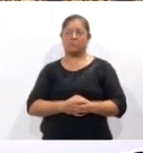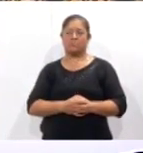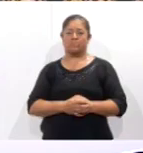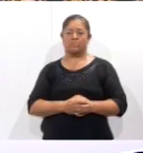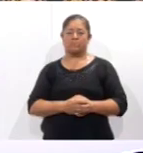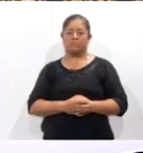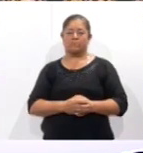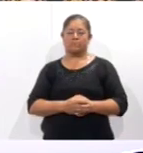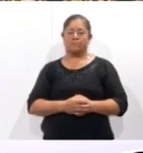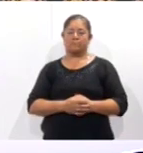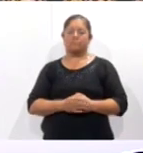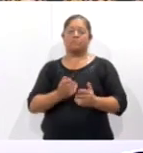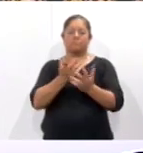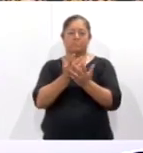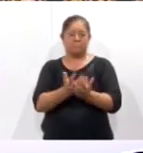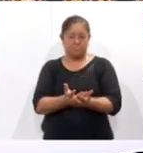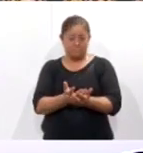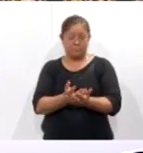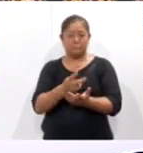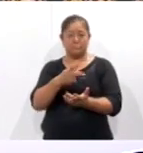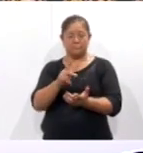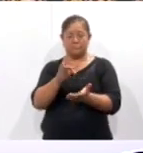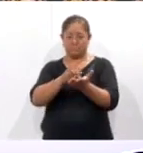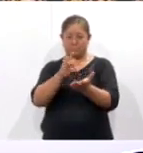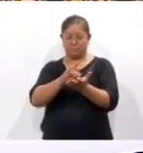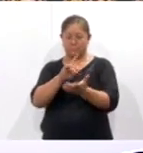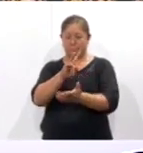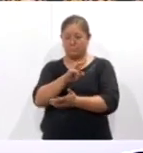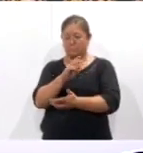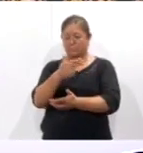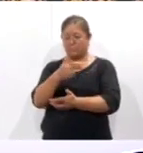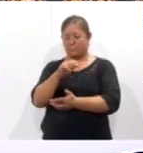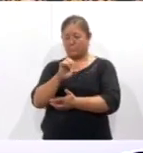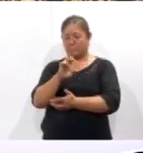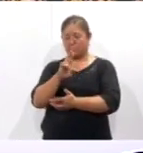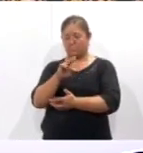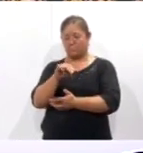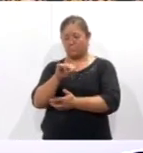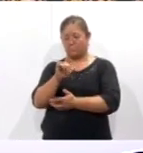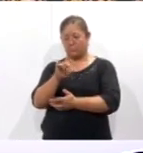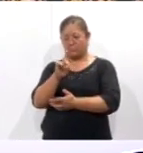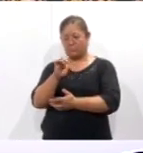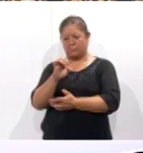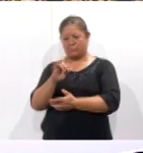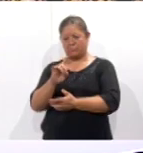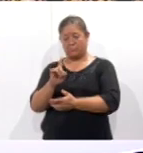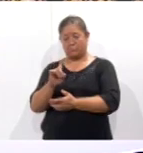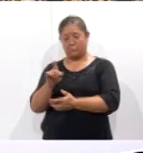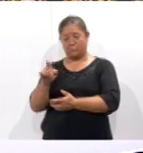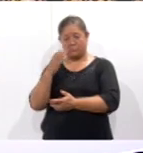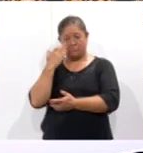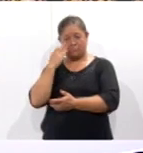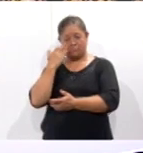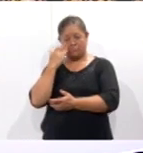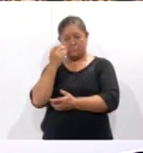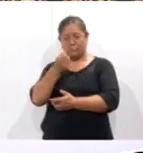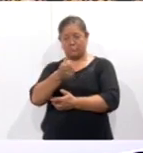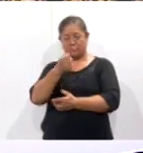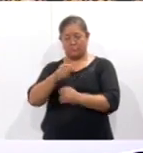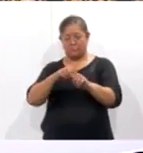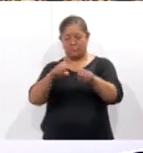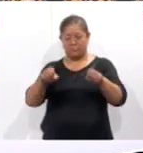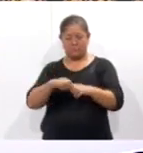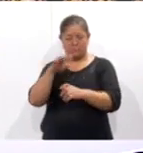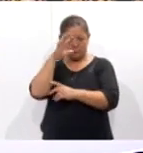Y bien, antes de hacer una pausa, queremos agradecer a Vicente Hernández que se contacta con nosotros a través de Facebook. Manda saludos al equipo de